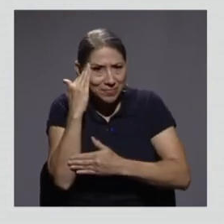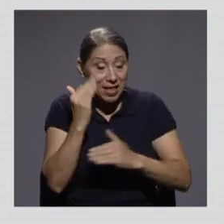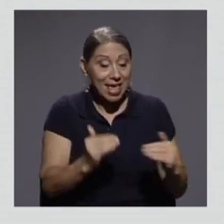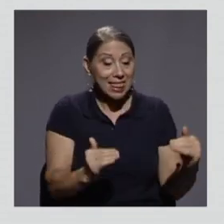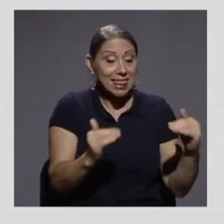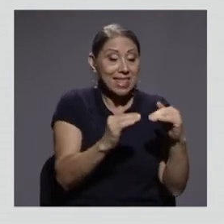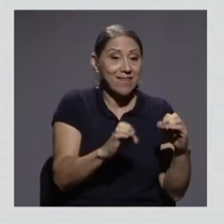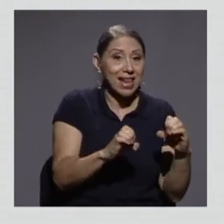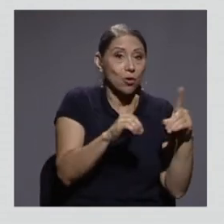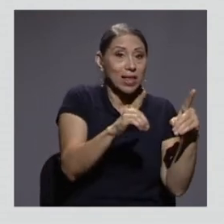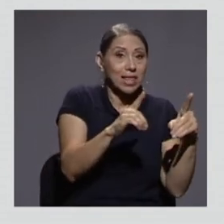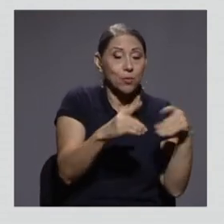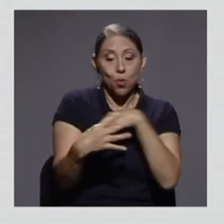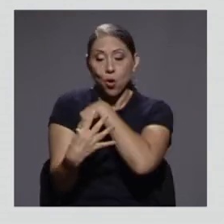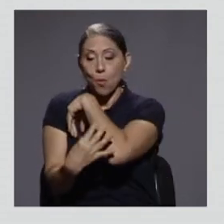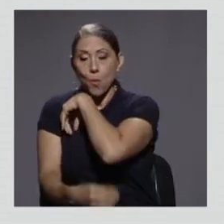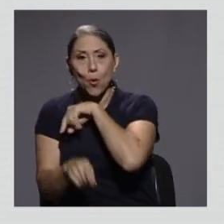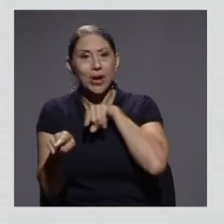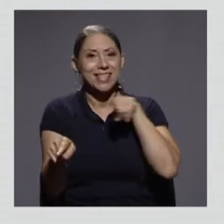y pobreza.